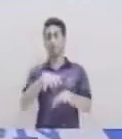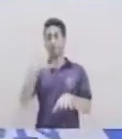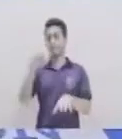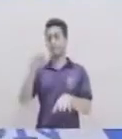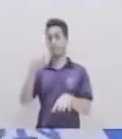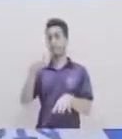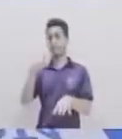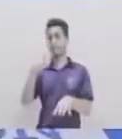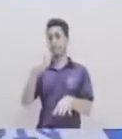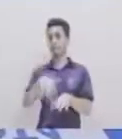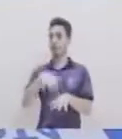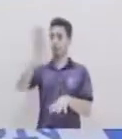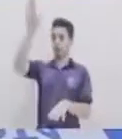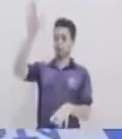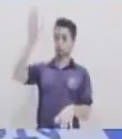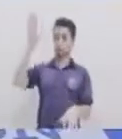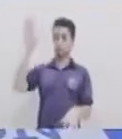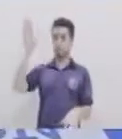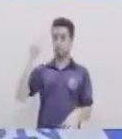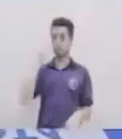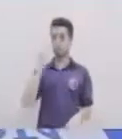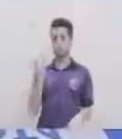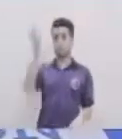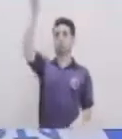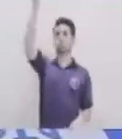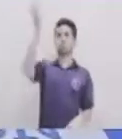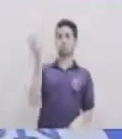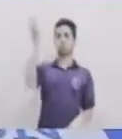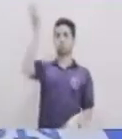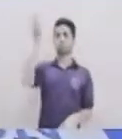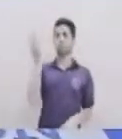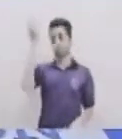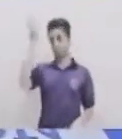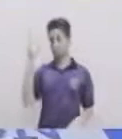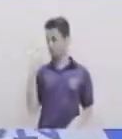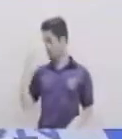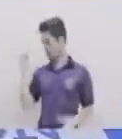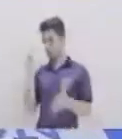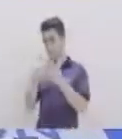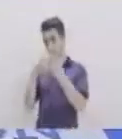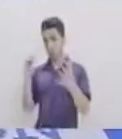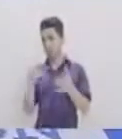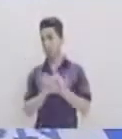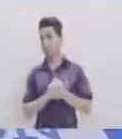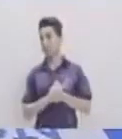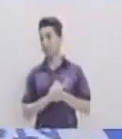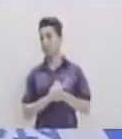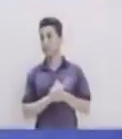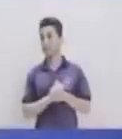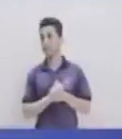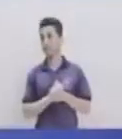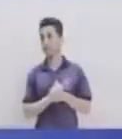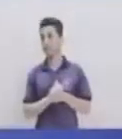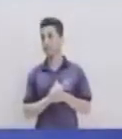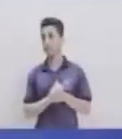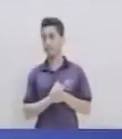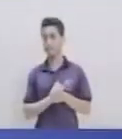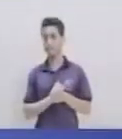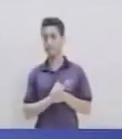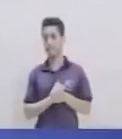Hacia arriba Dos Uno Arriba Si Eso es Vamos acá